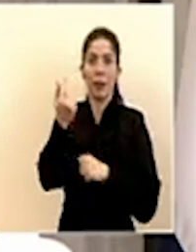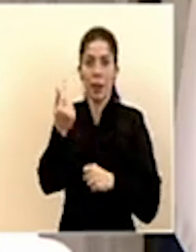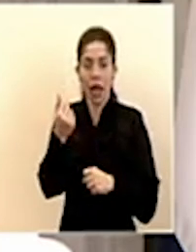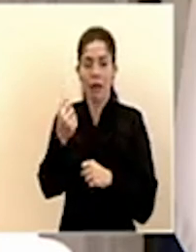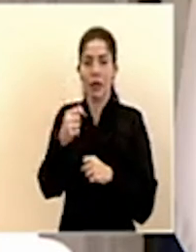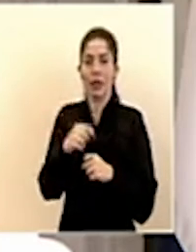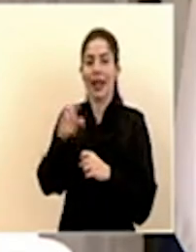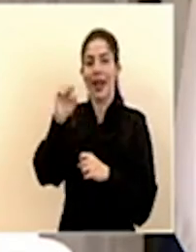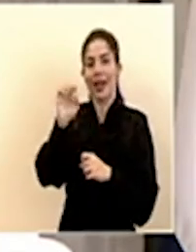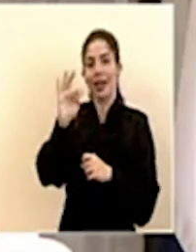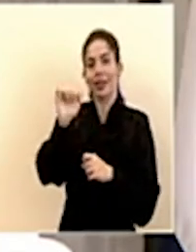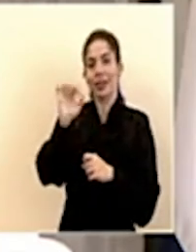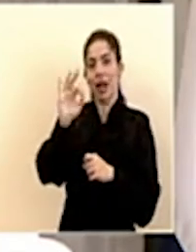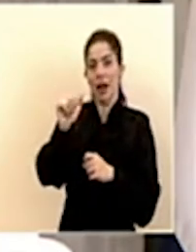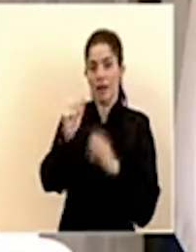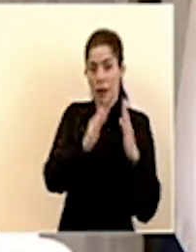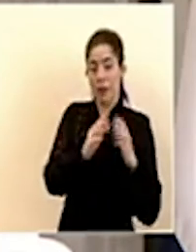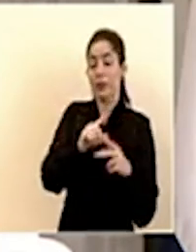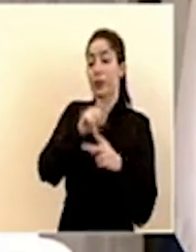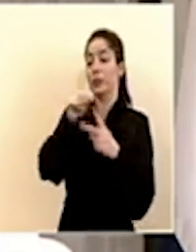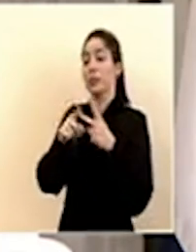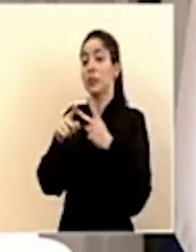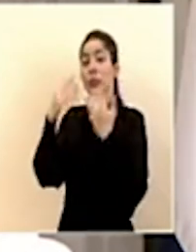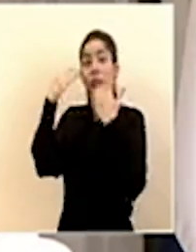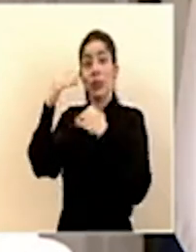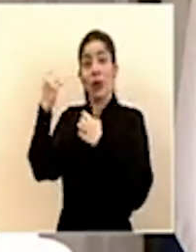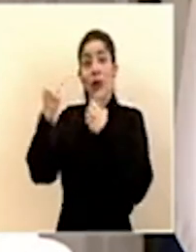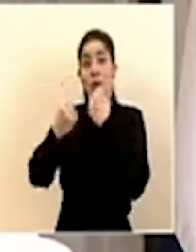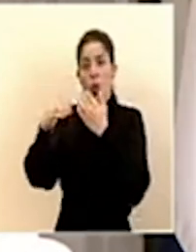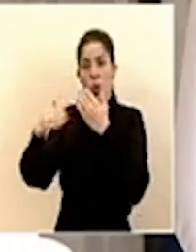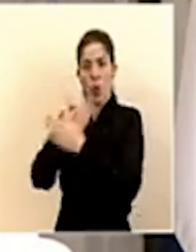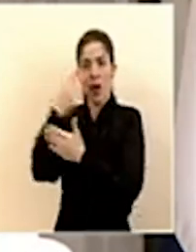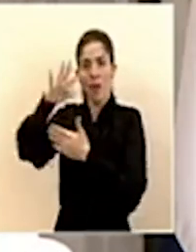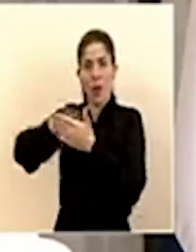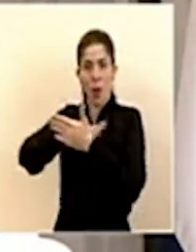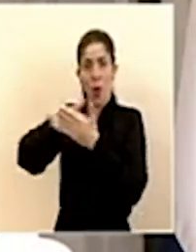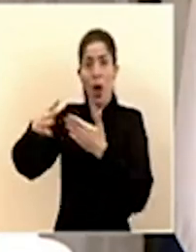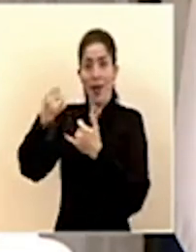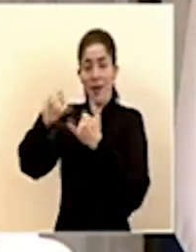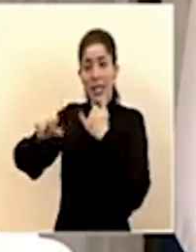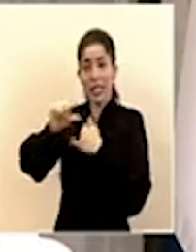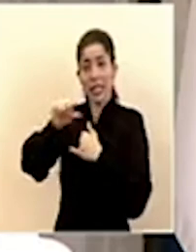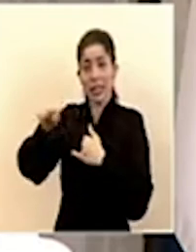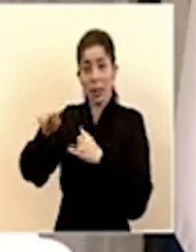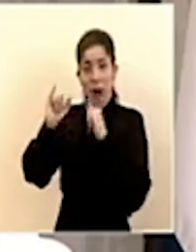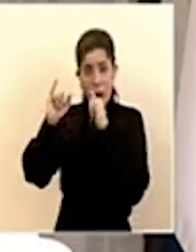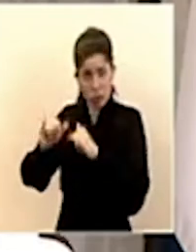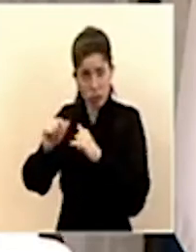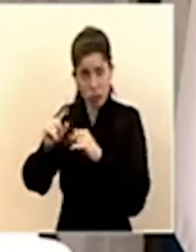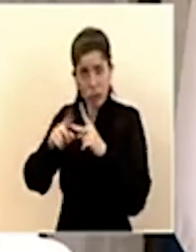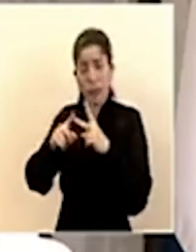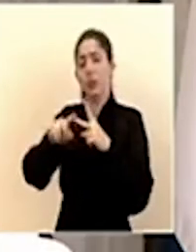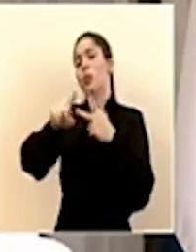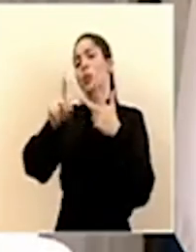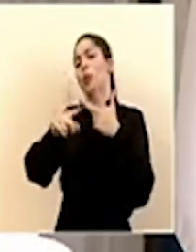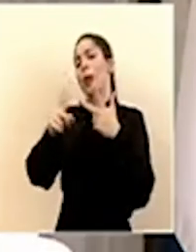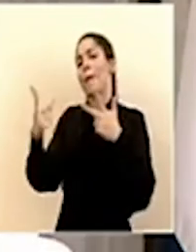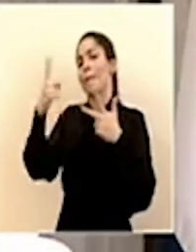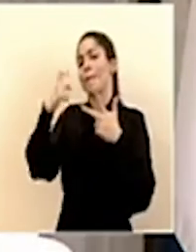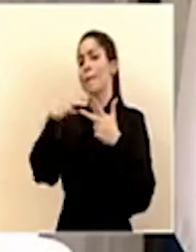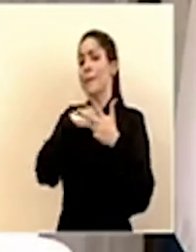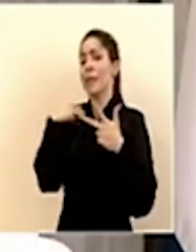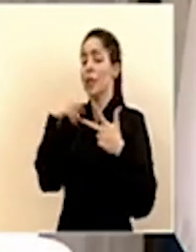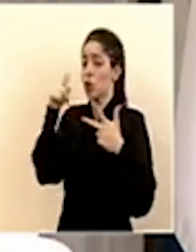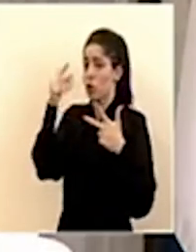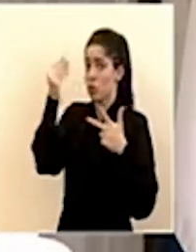excepciones de la restricción vehicular se mantienen con este nuevo horario de fin de semana y también nos consultan señor ministro si